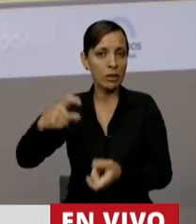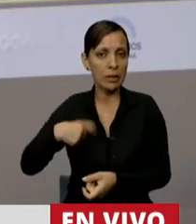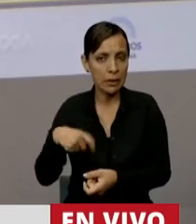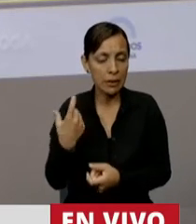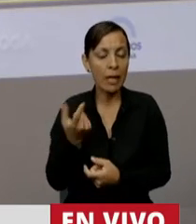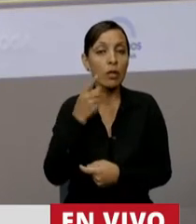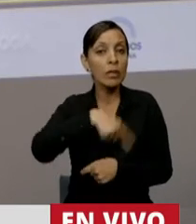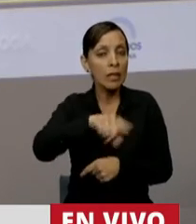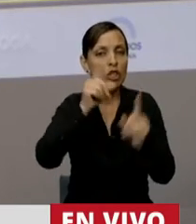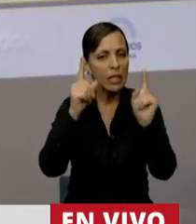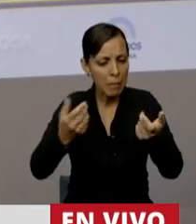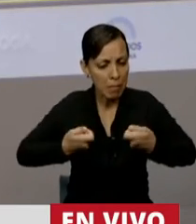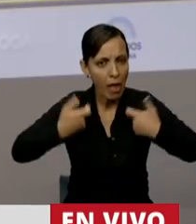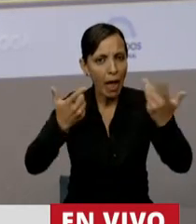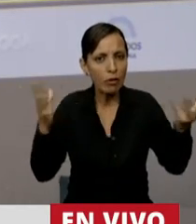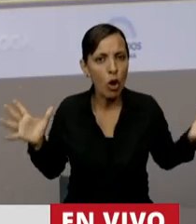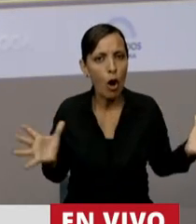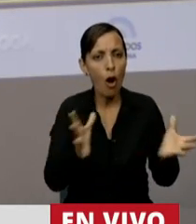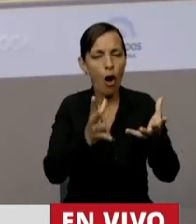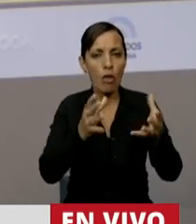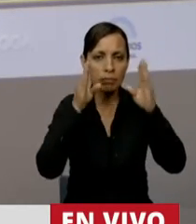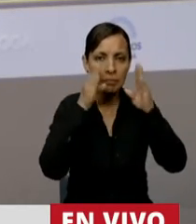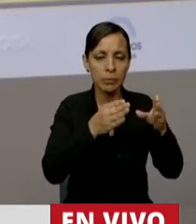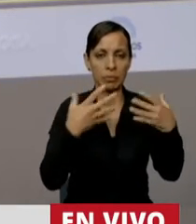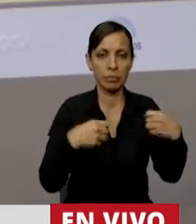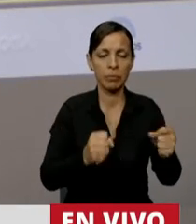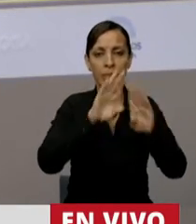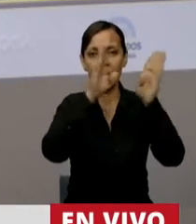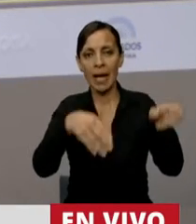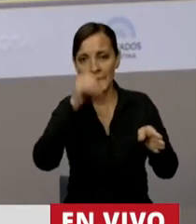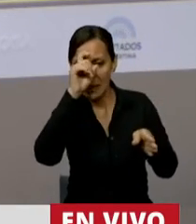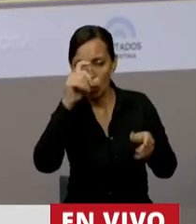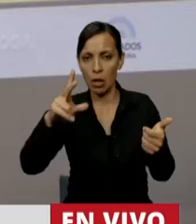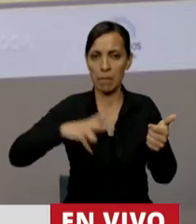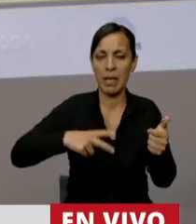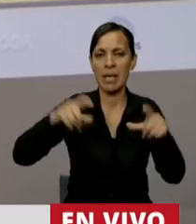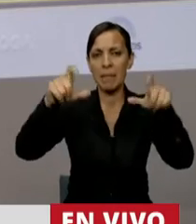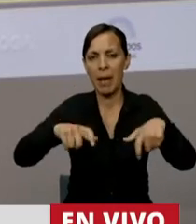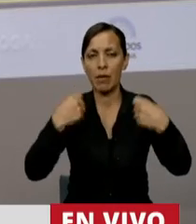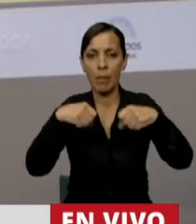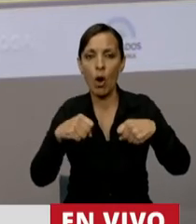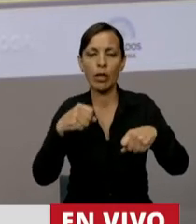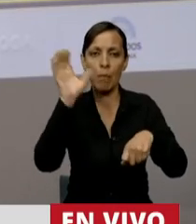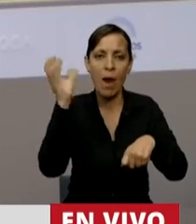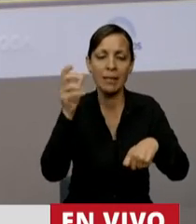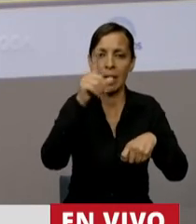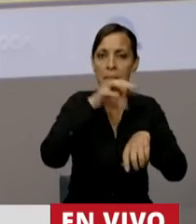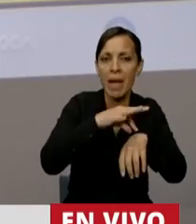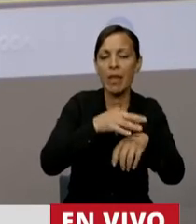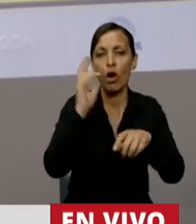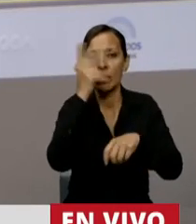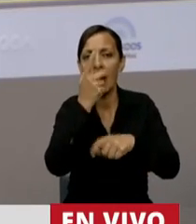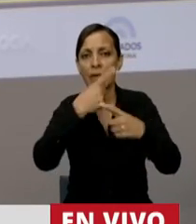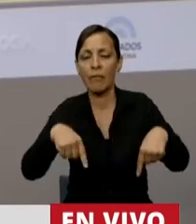pusieron todo al servicio de la salud. Sanatorios, clínicas, predios deportivos, ambulancias, médicos, farmacias,